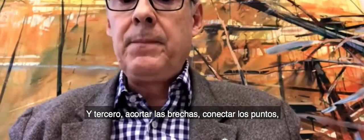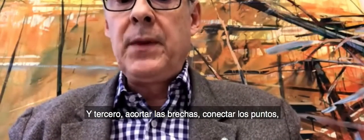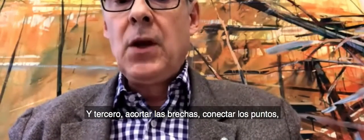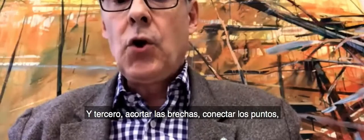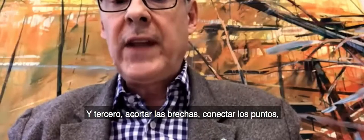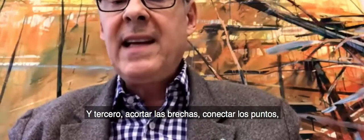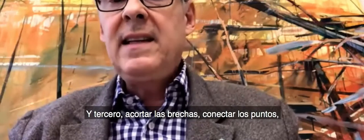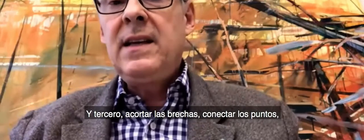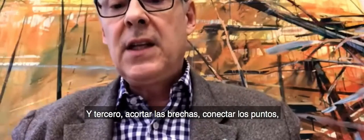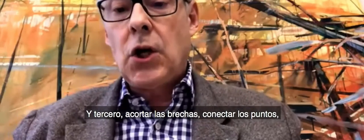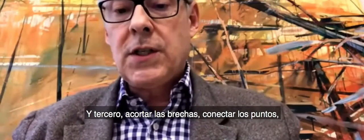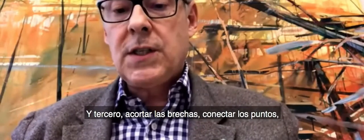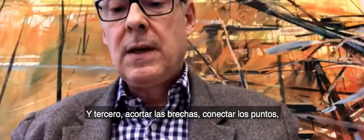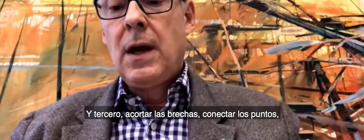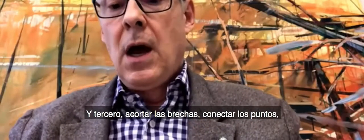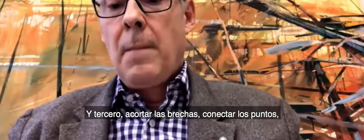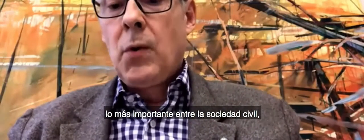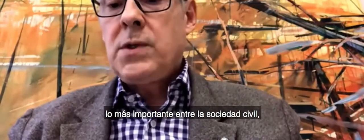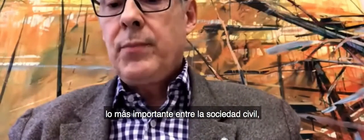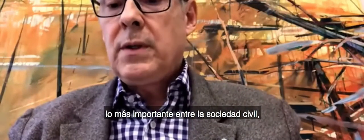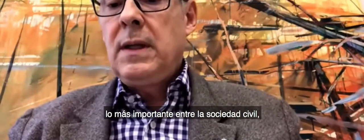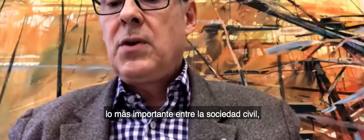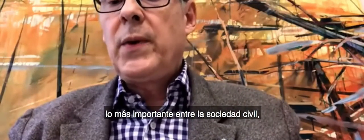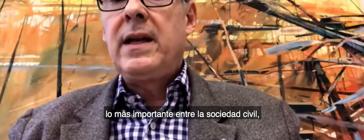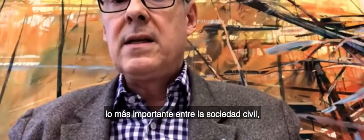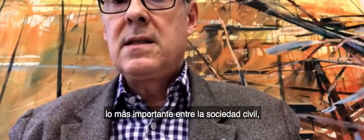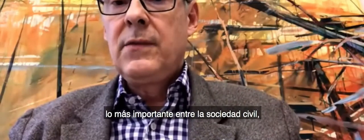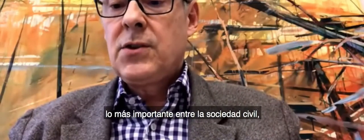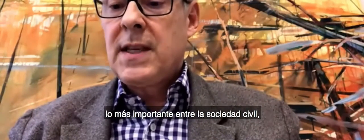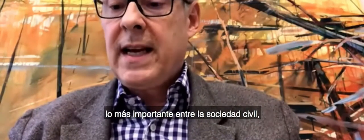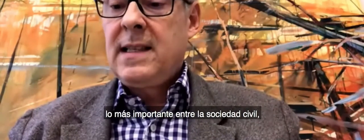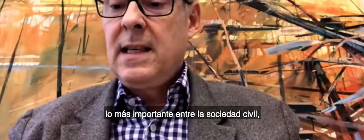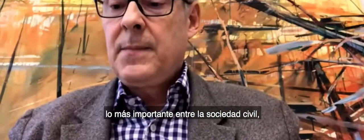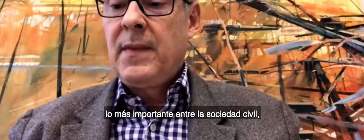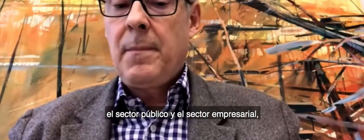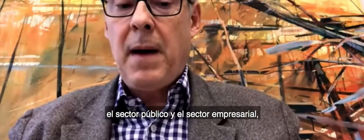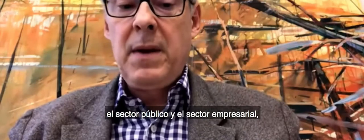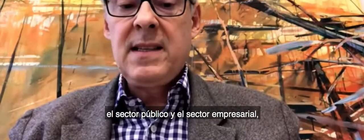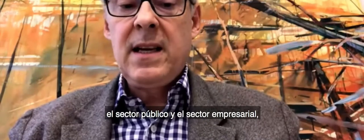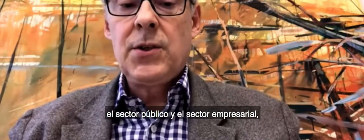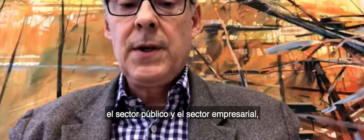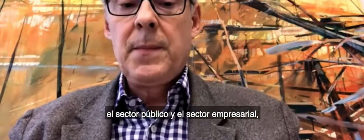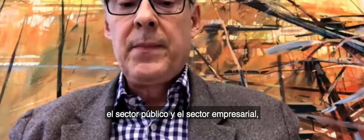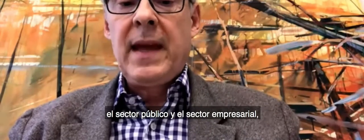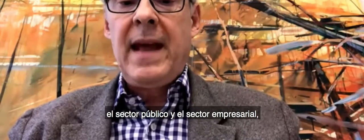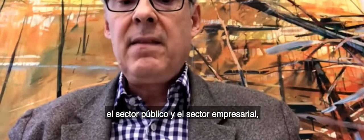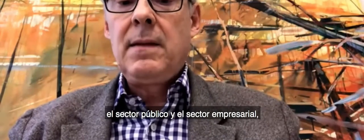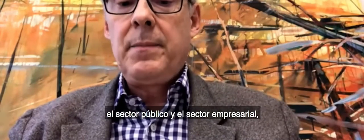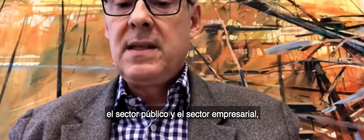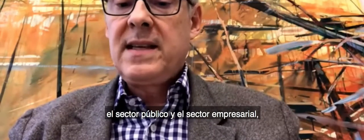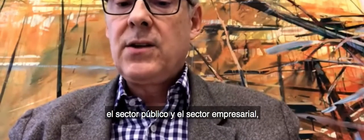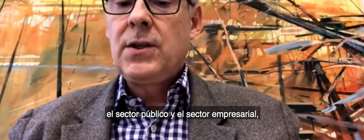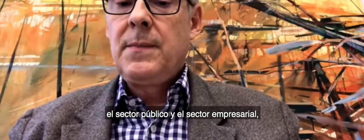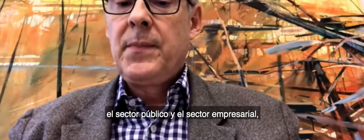gap, connecting the dots, most importantly between civil society, the public sector, and